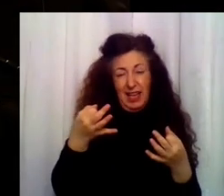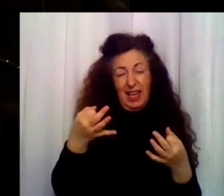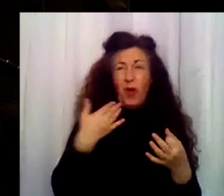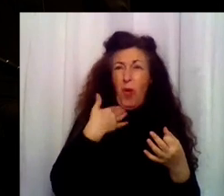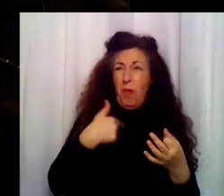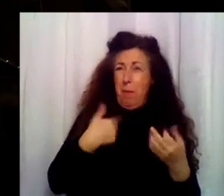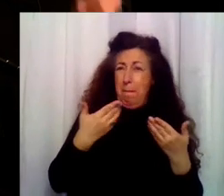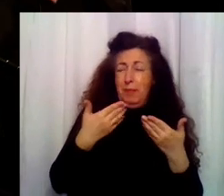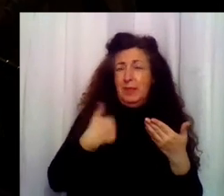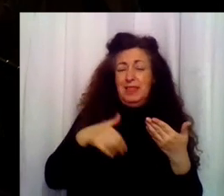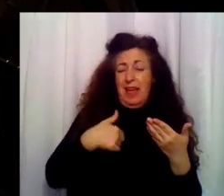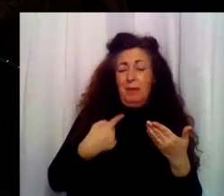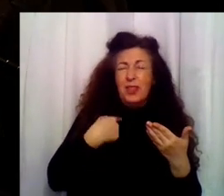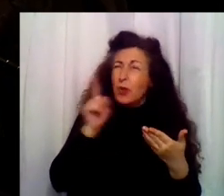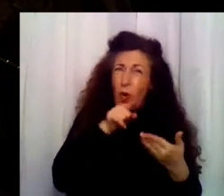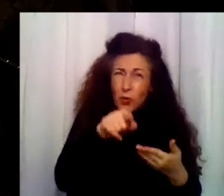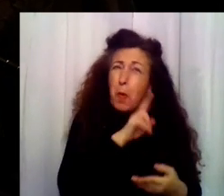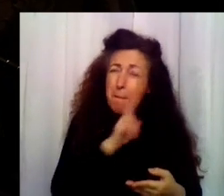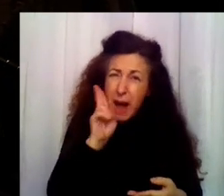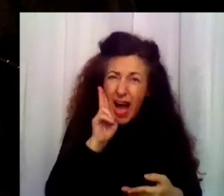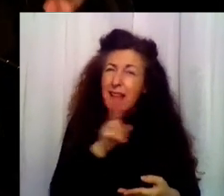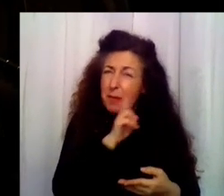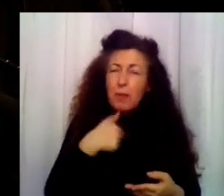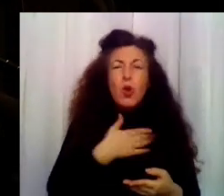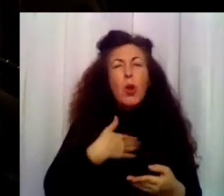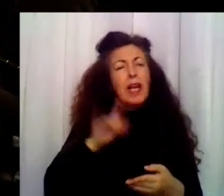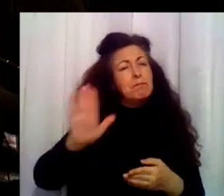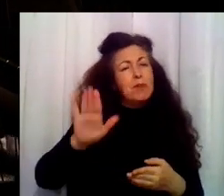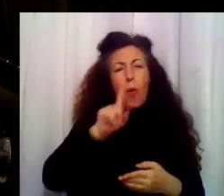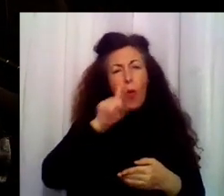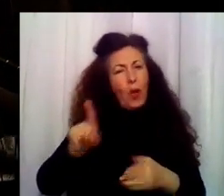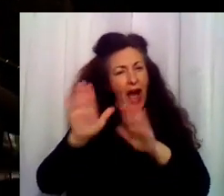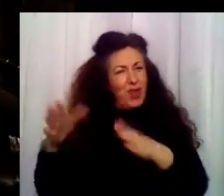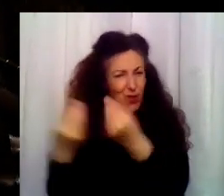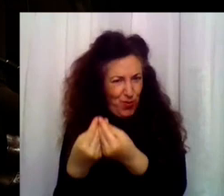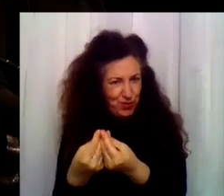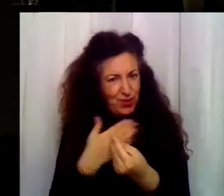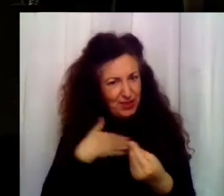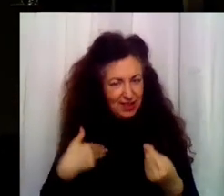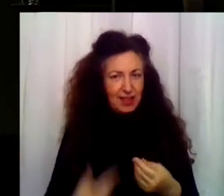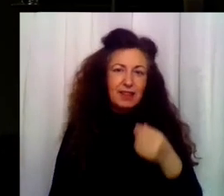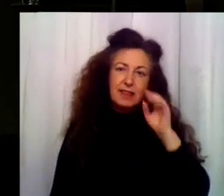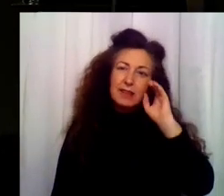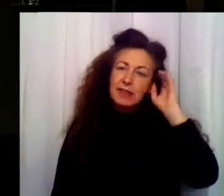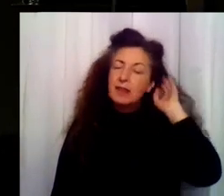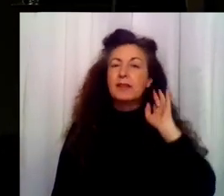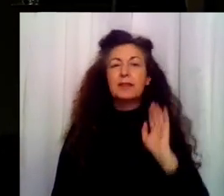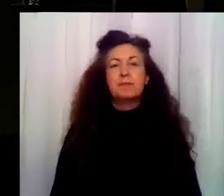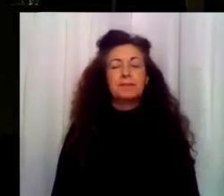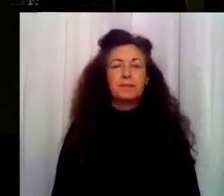Eres mi madre. Ya. Pero quiero estar allí el año que viene. Anda, deja de decirme esas cosas. yo me siento. Eh.